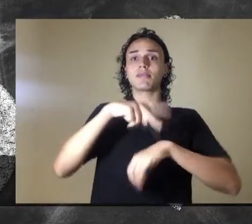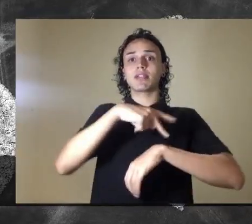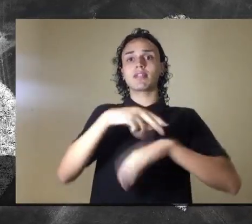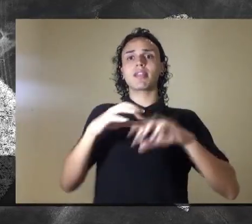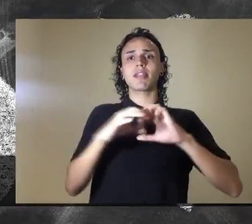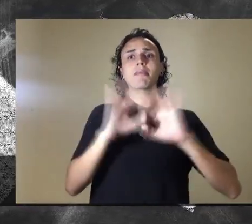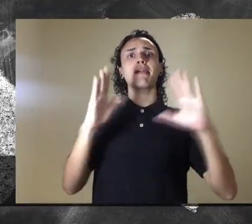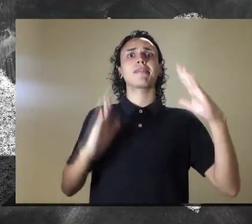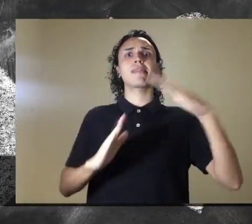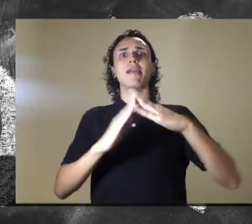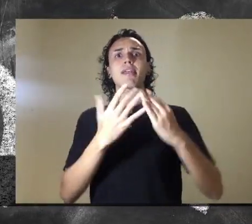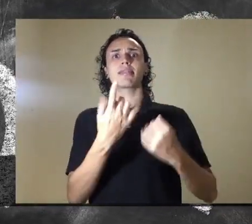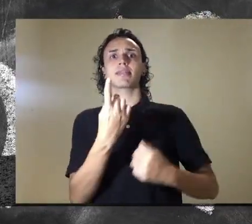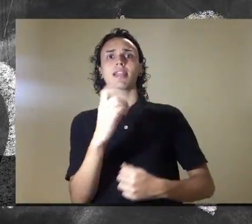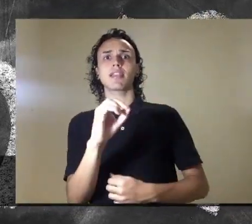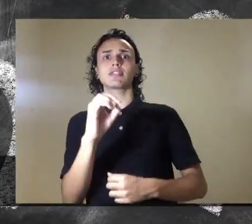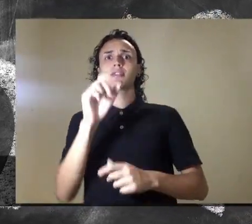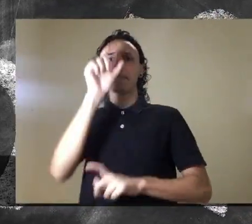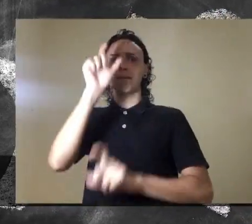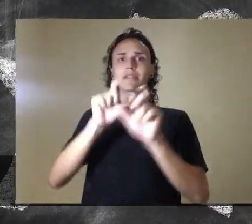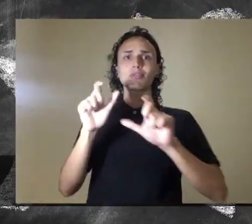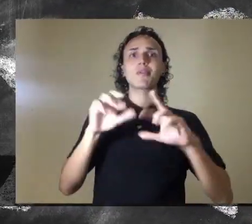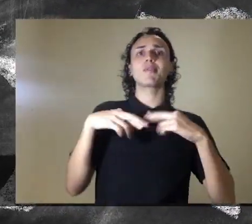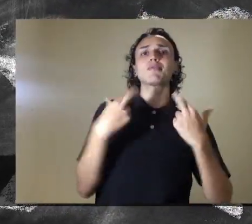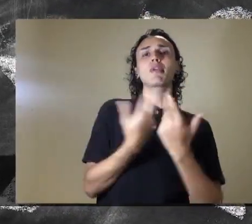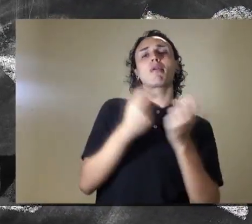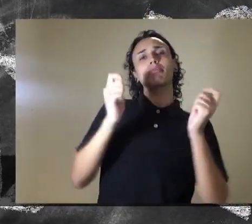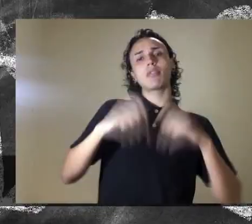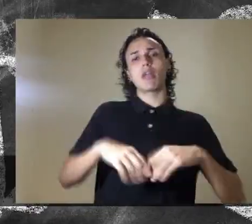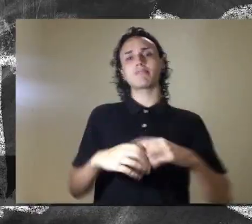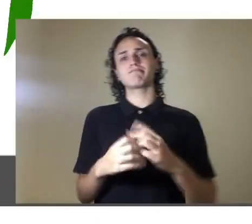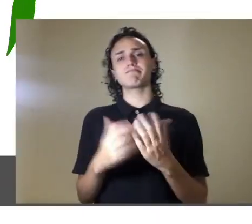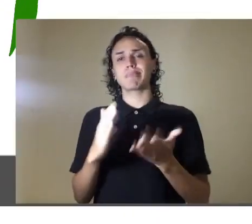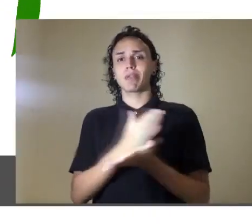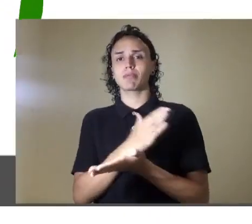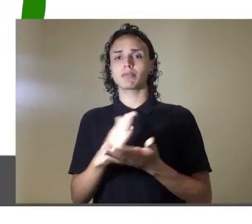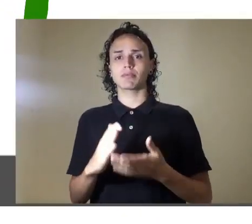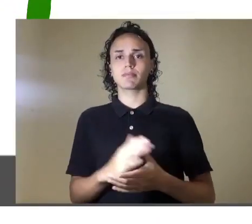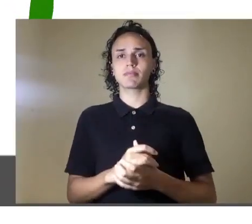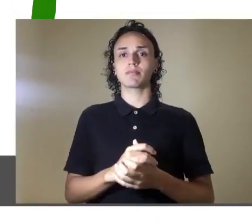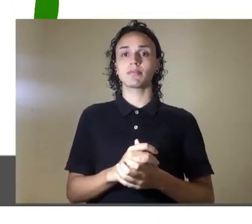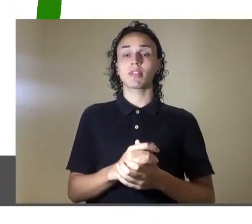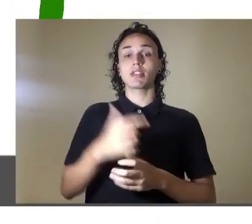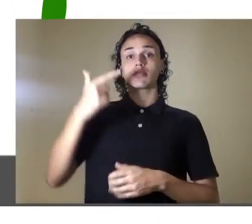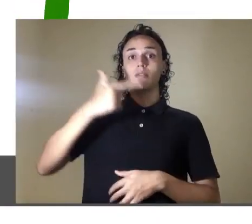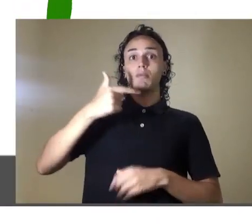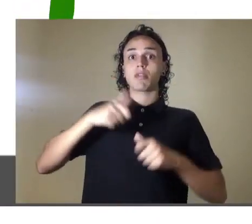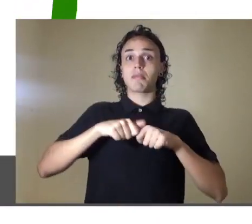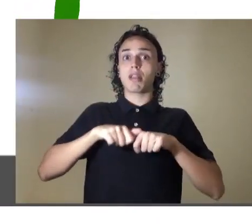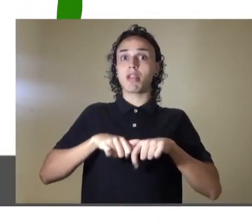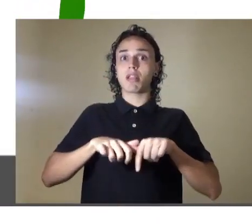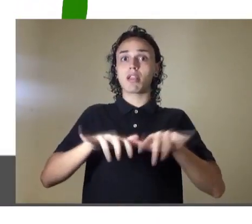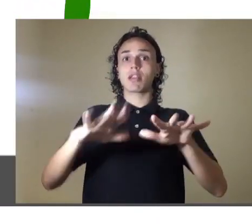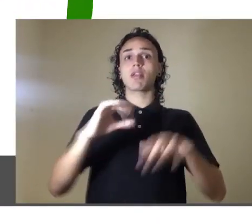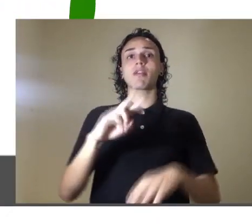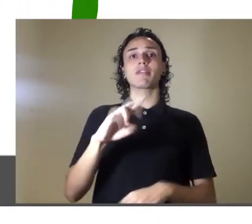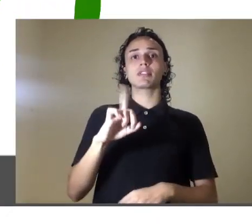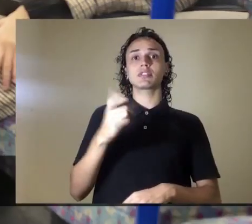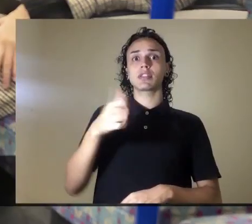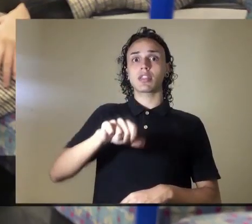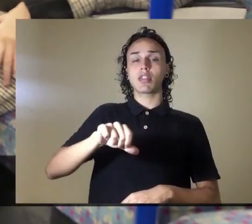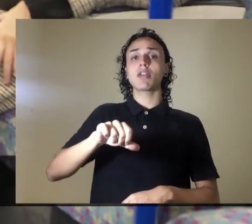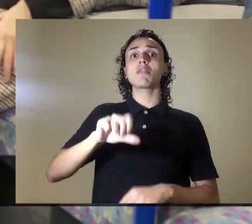¿La segunda onda de COVID-19 puede atingir los países de América Latina? En los países de América Latina, en los que si se